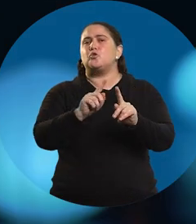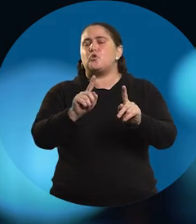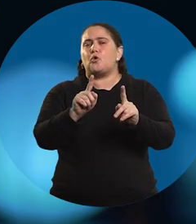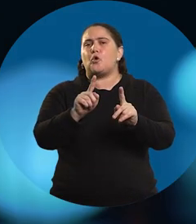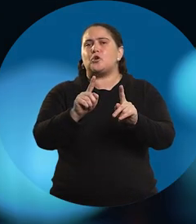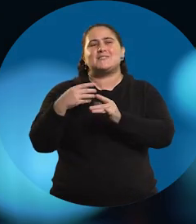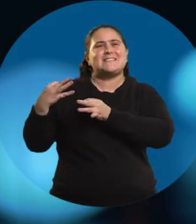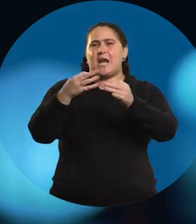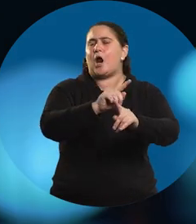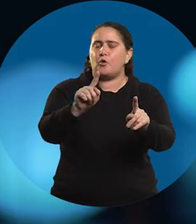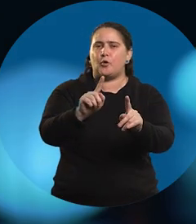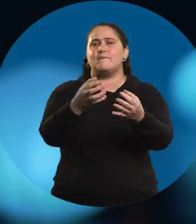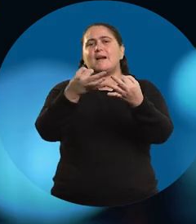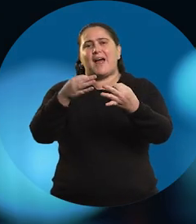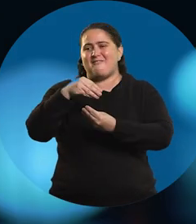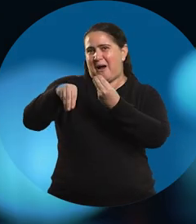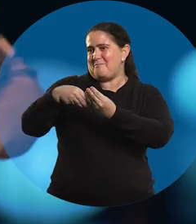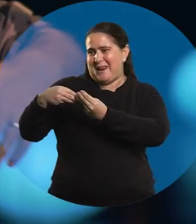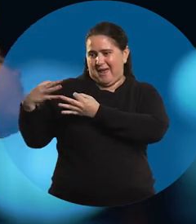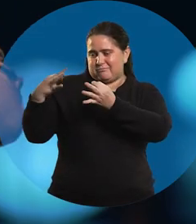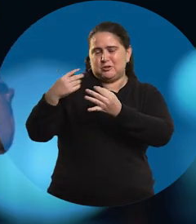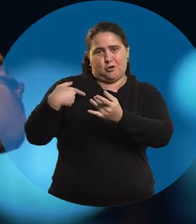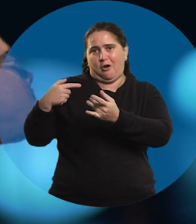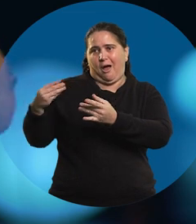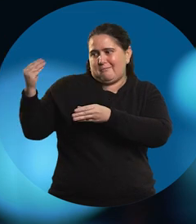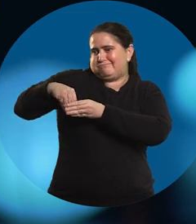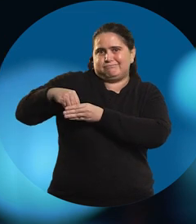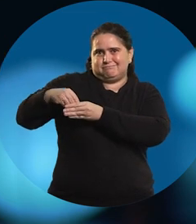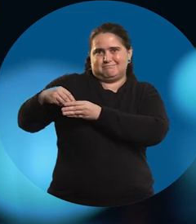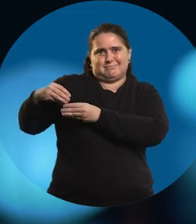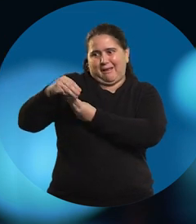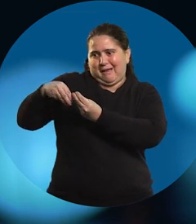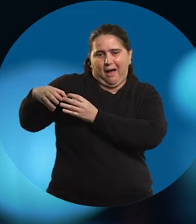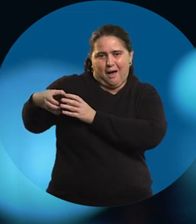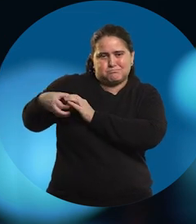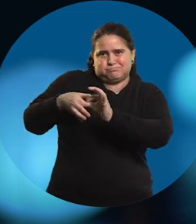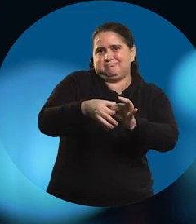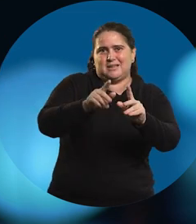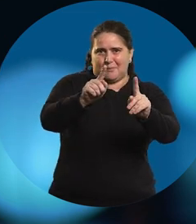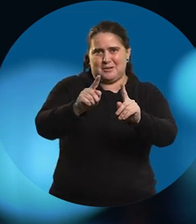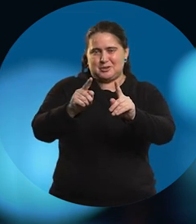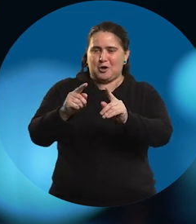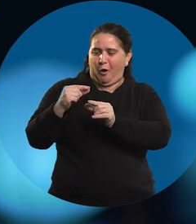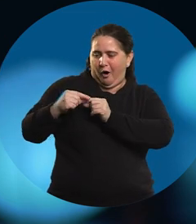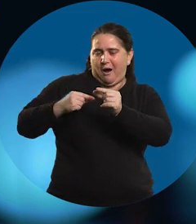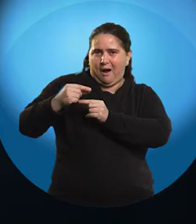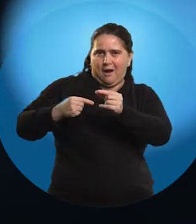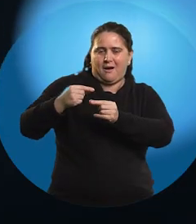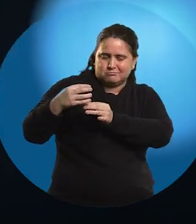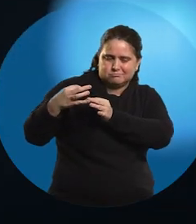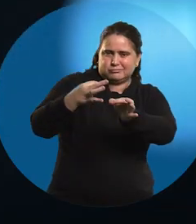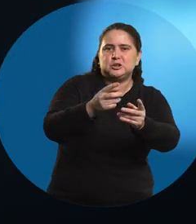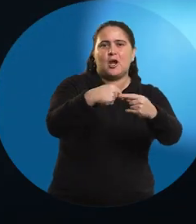Que no tiene que ver con un llegué, sino que mi familia llegó y yo estaba ahí y después fui yo llegando.